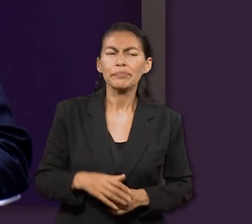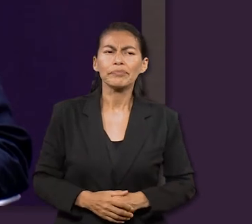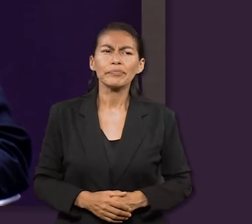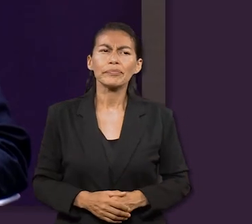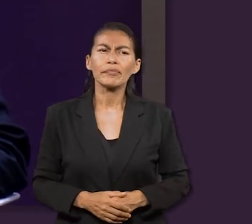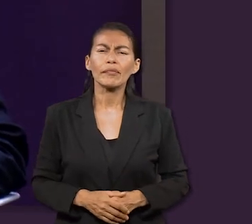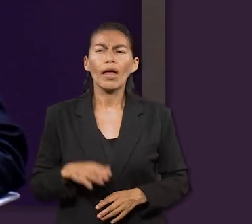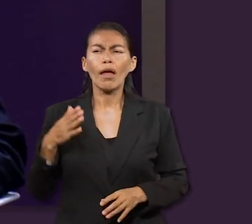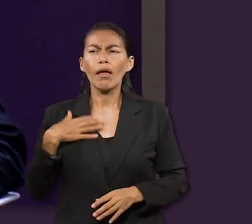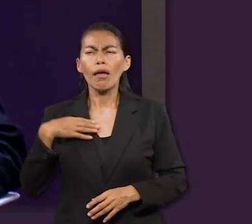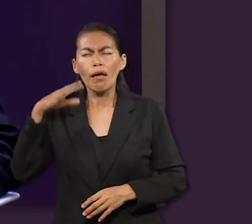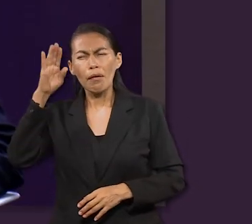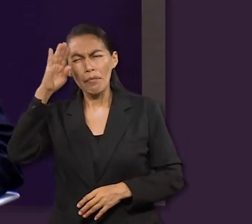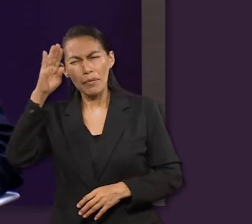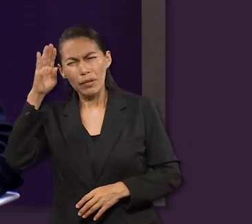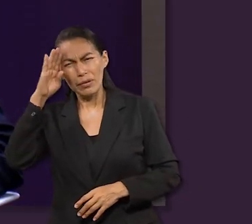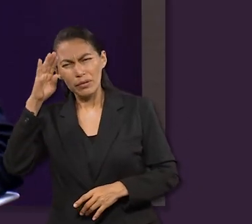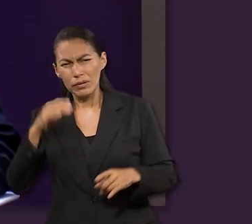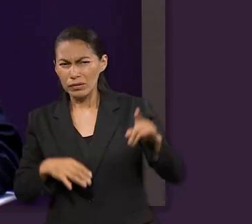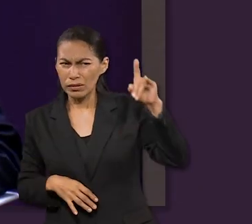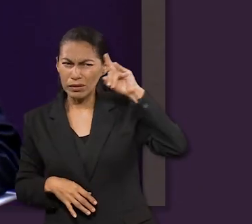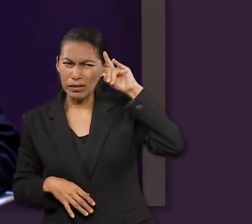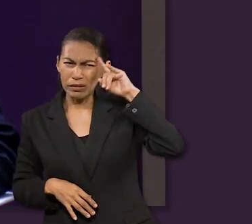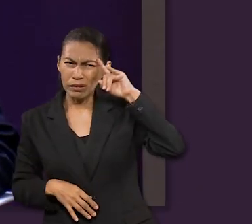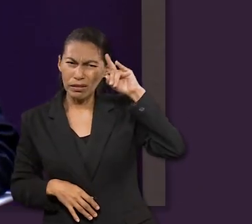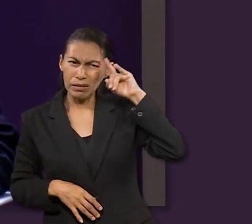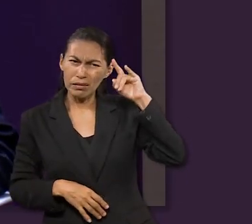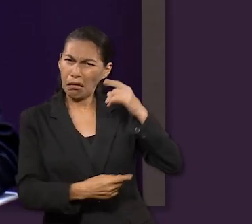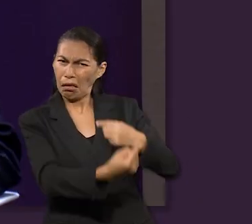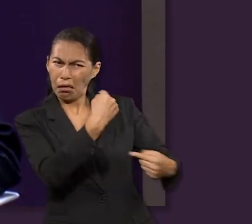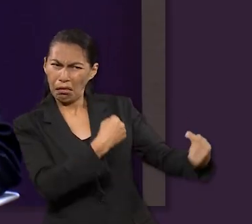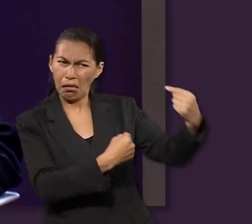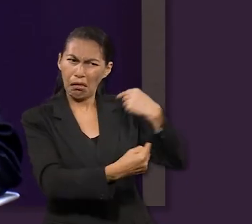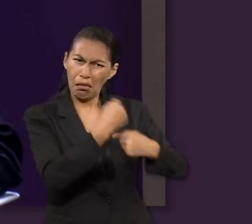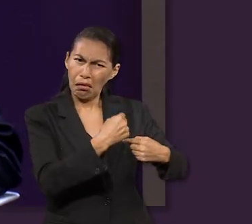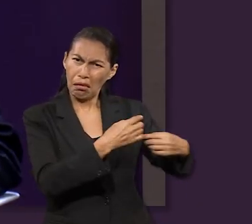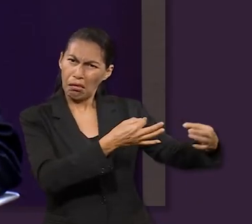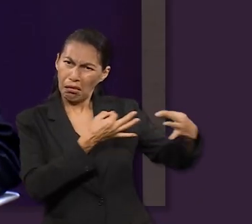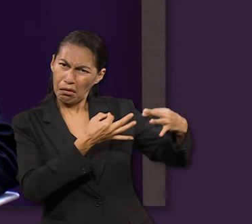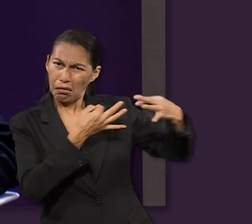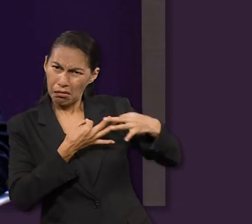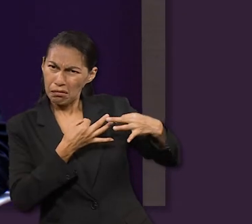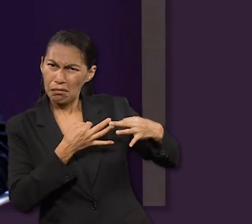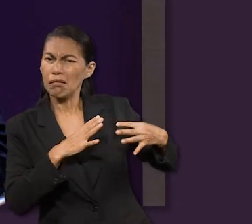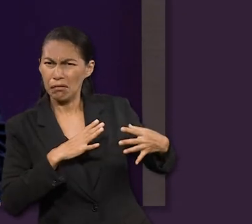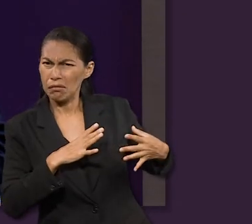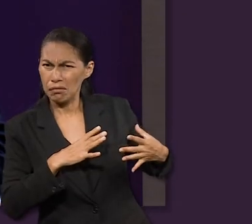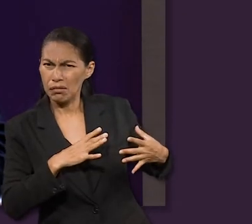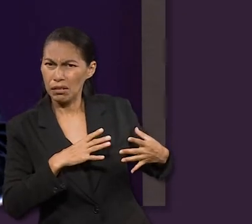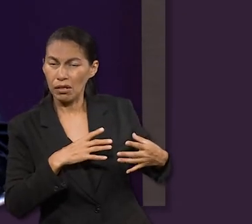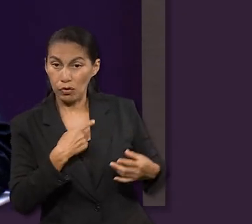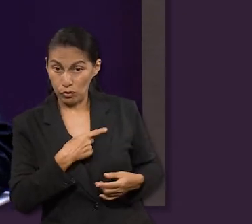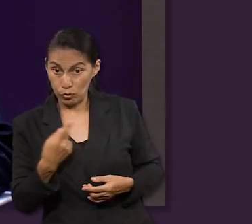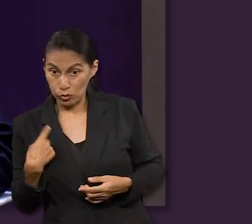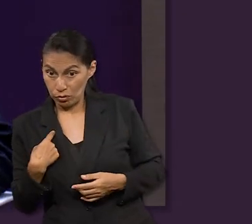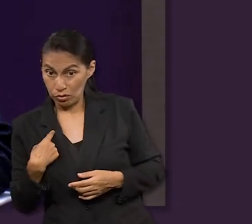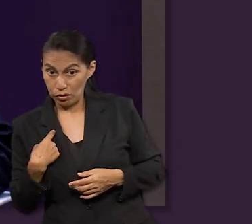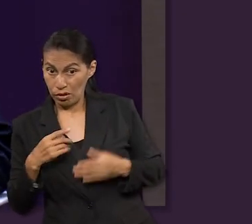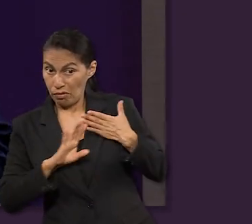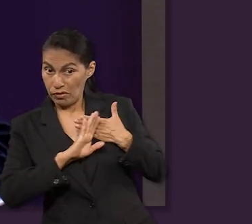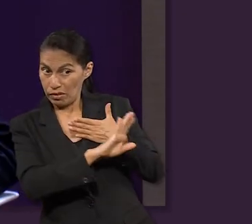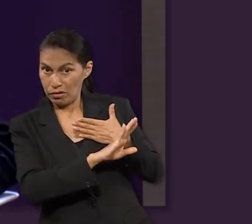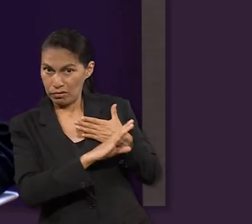también, es decir, no podemos evitar las obras de Satanás o del enemigo, porque finalmente nosotros no